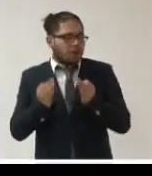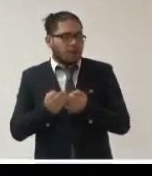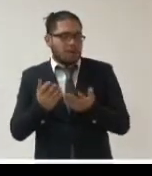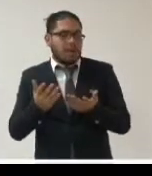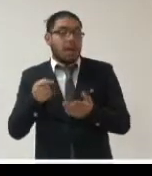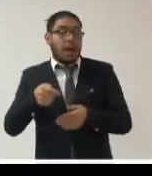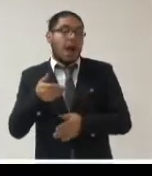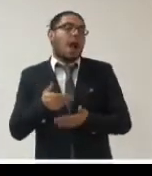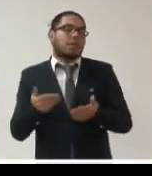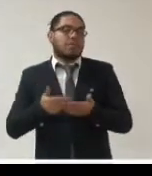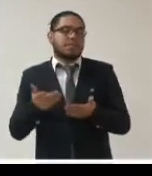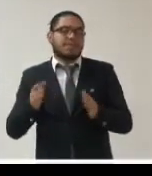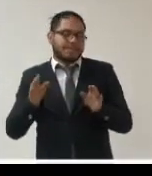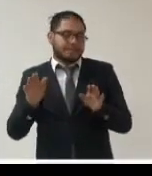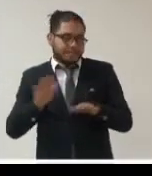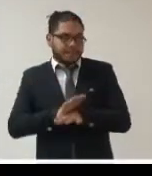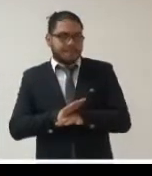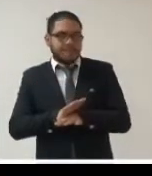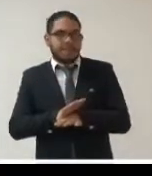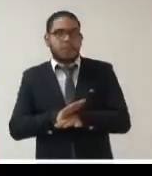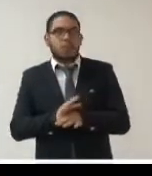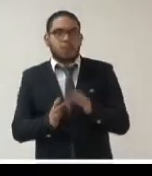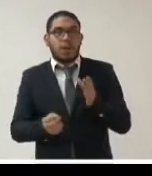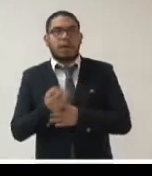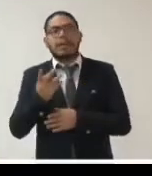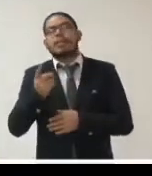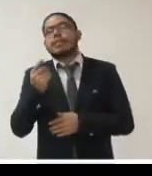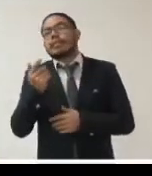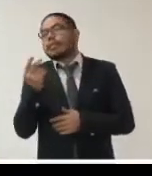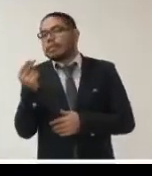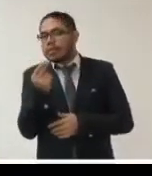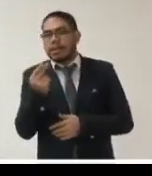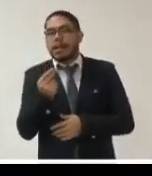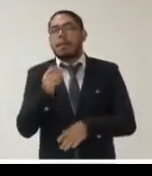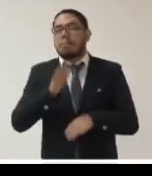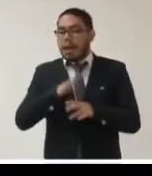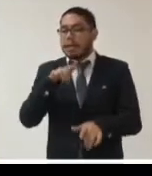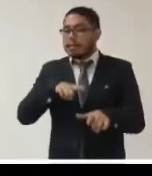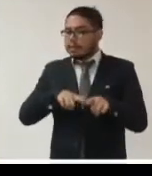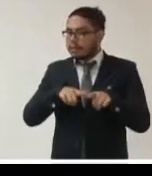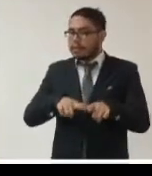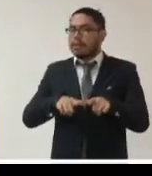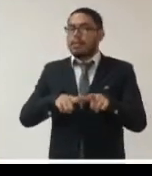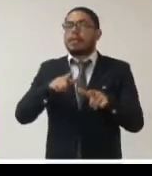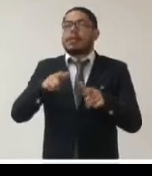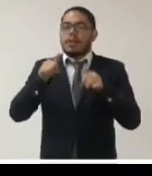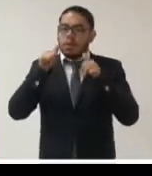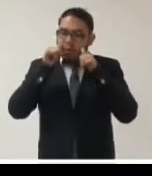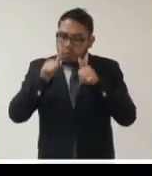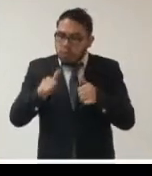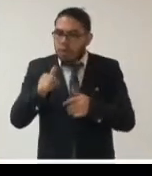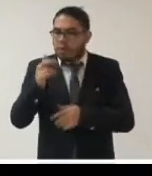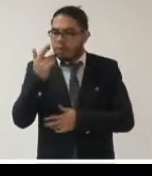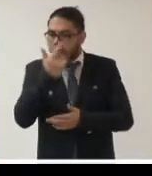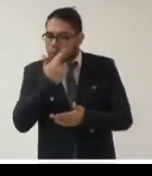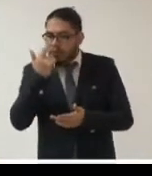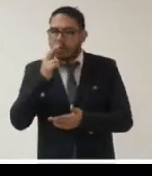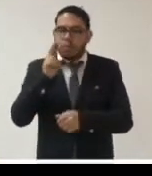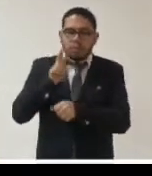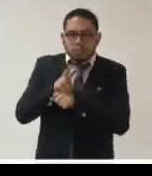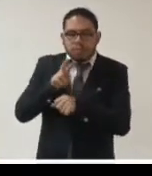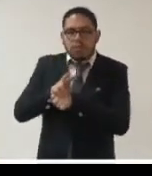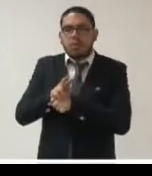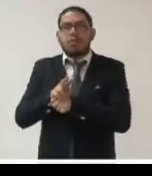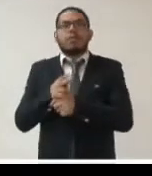hoy en día tenemos que seguir supervisando el cumplimiento de las obligaciones de transparencia activa y pasiva eso es